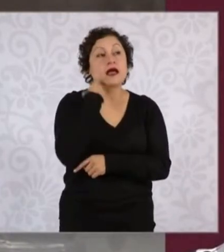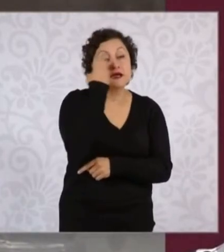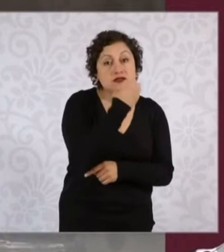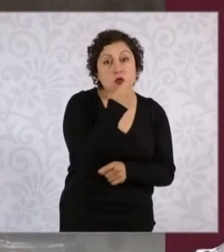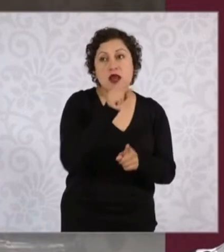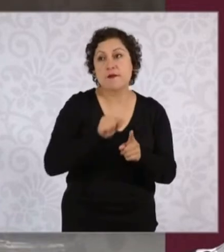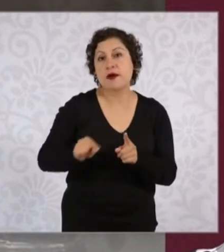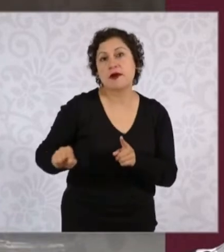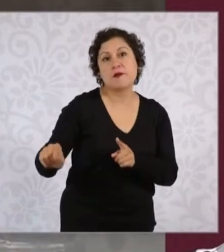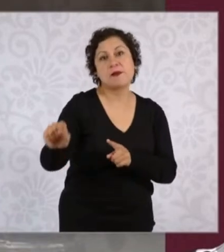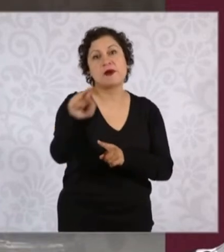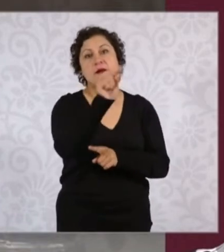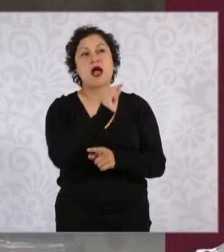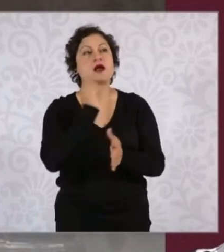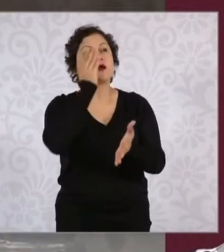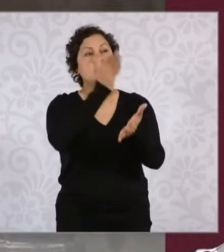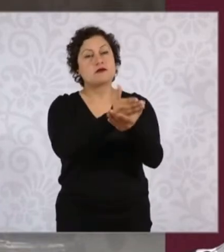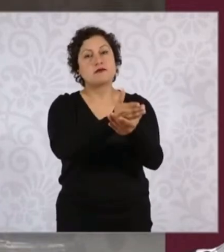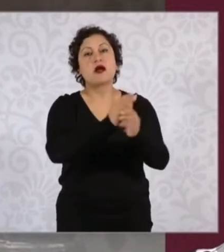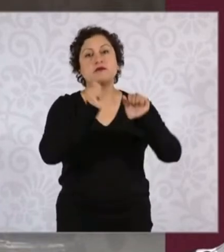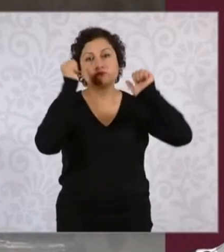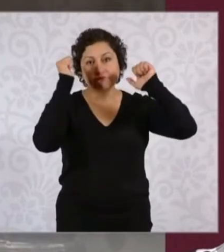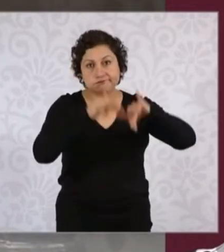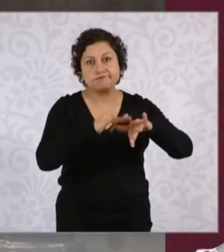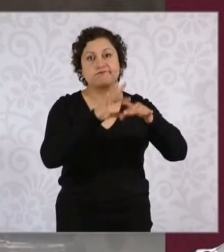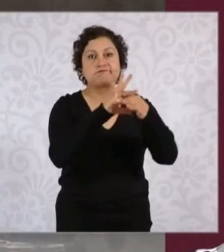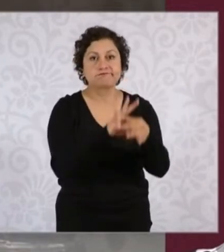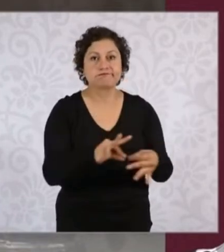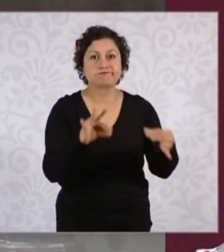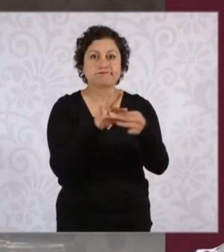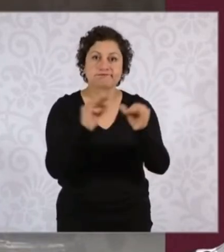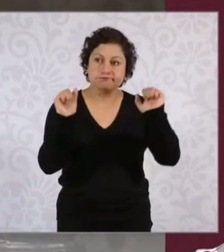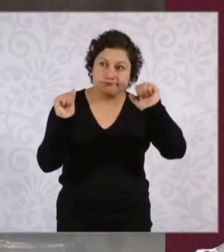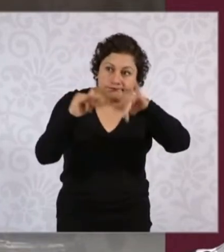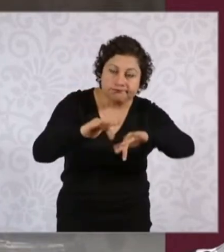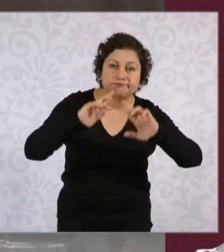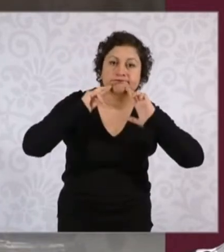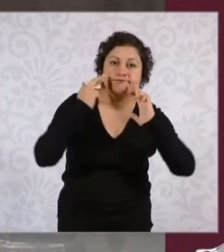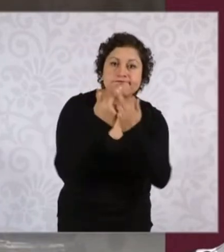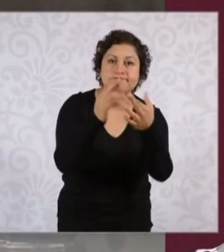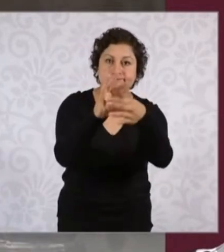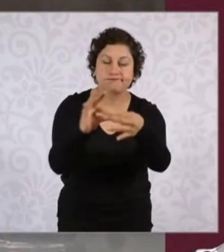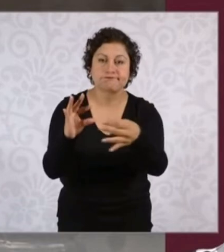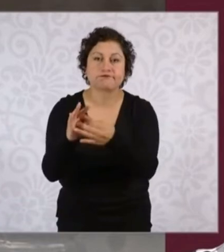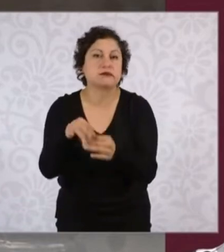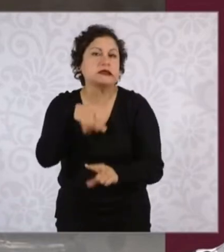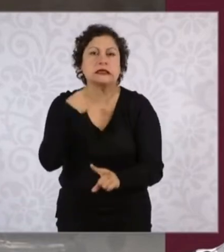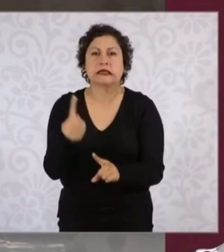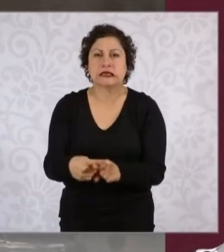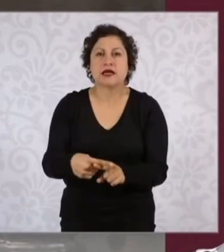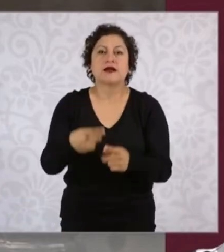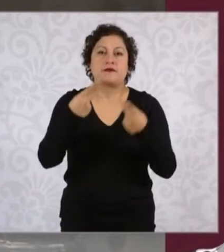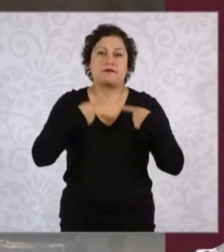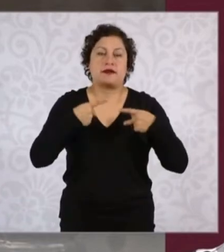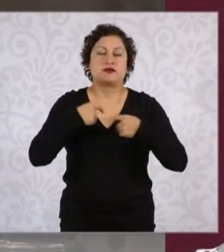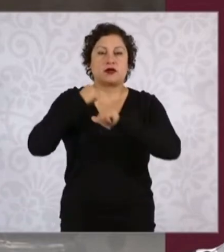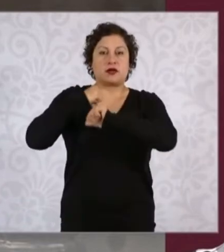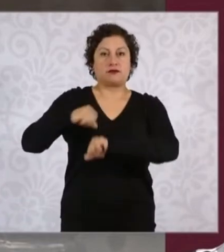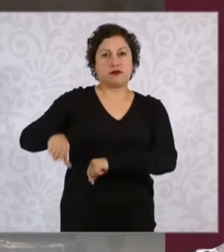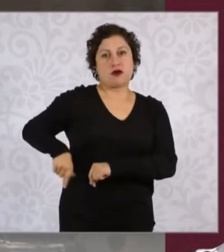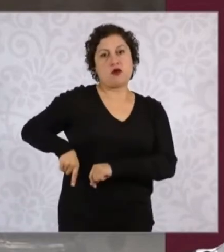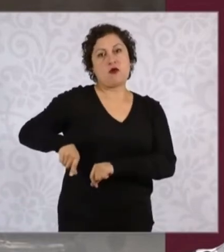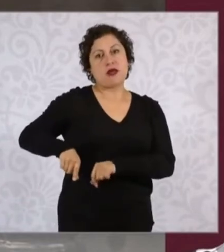asambleas informativas. Los servidores de la nación, junto con los servidores de la educación,